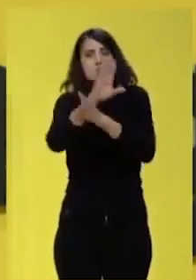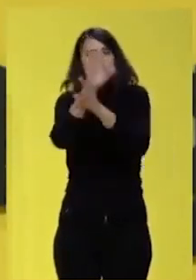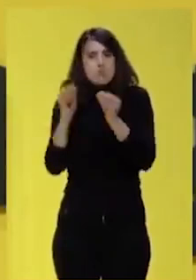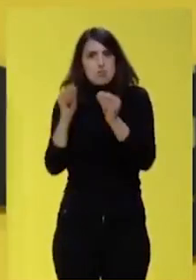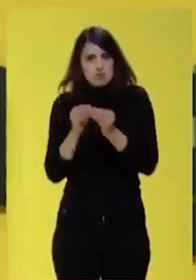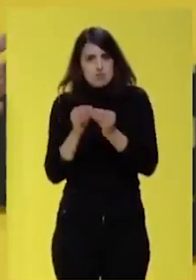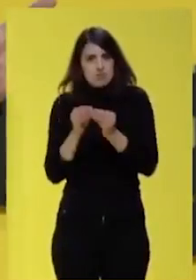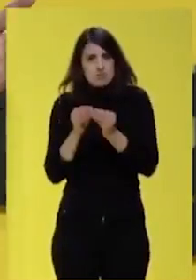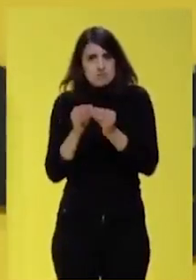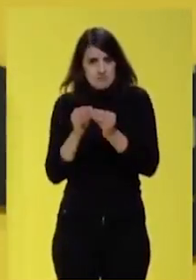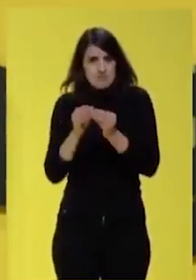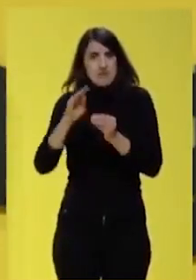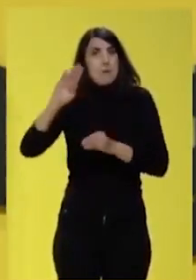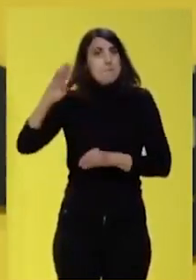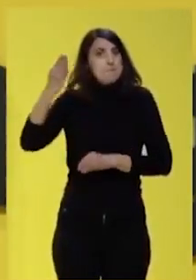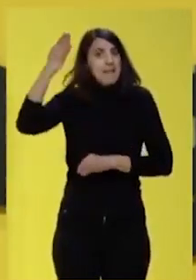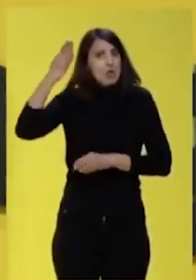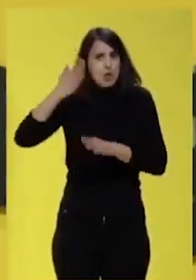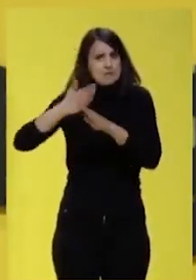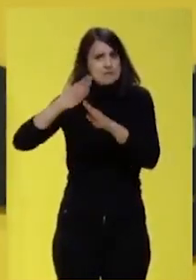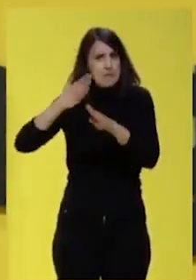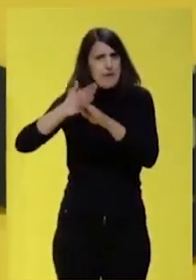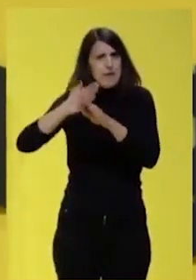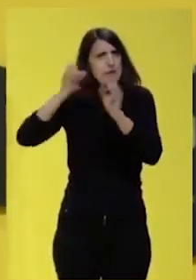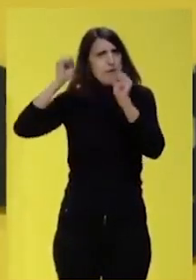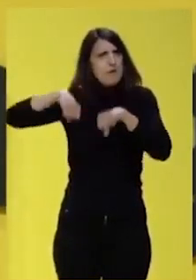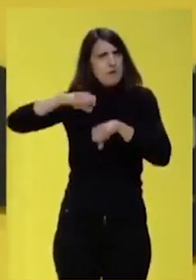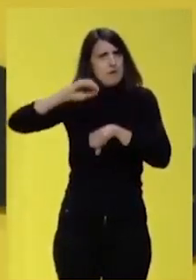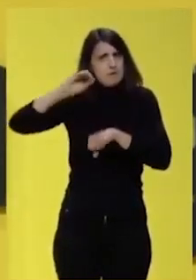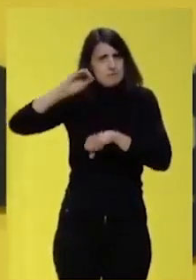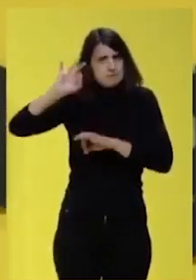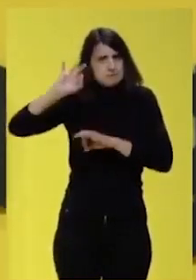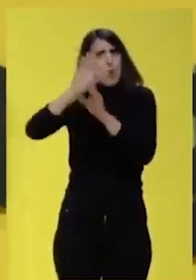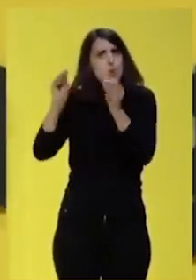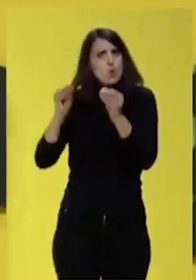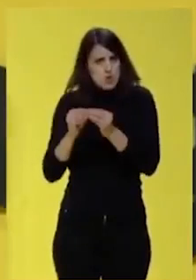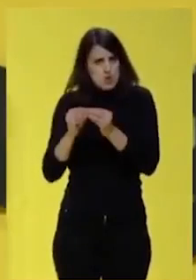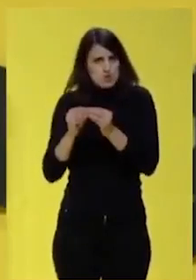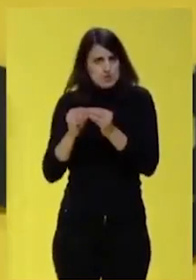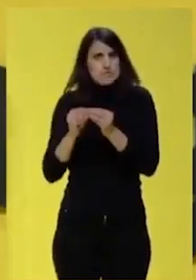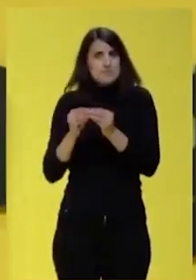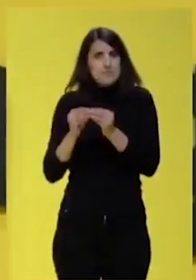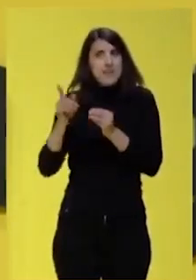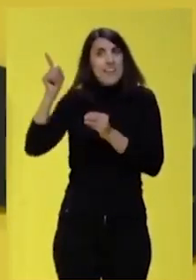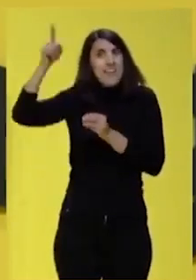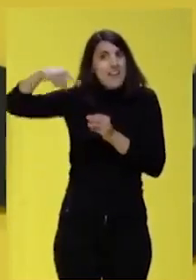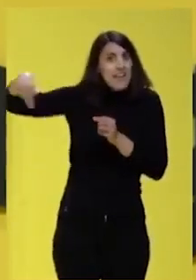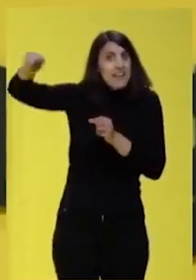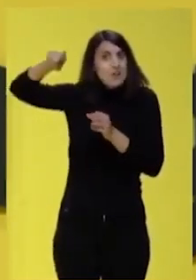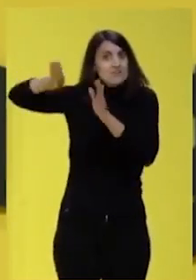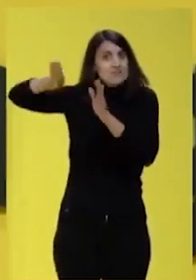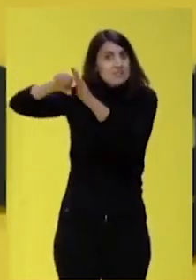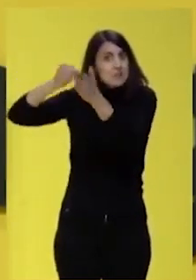que Euskal Herria Bildu siempre saca y espero que vosotros saquéis también. ¿Qué trabajo se toman con nosotros y con nosotras?